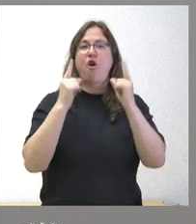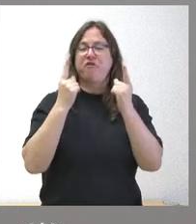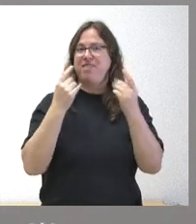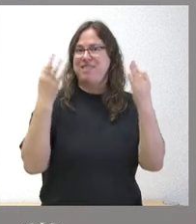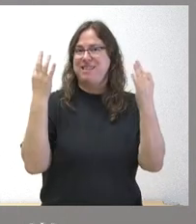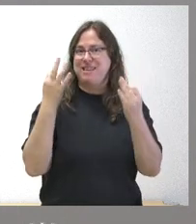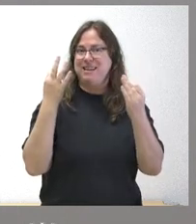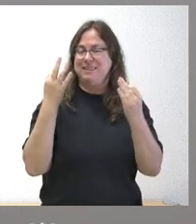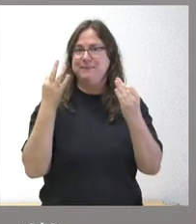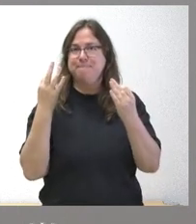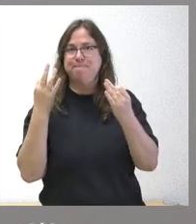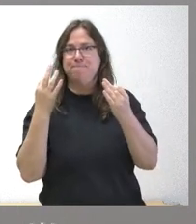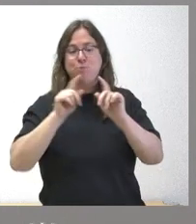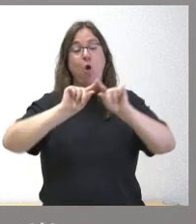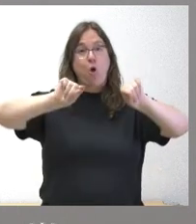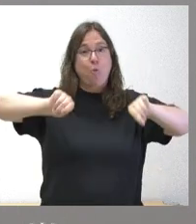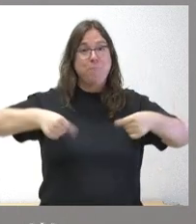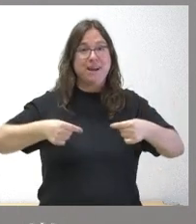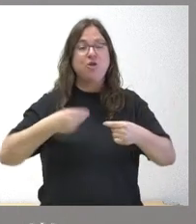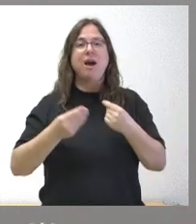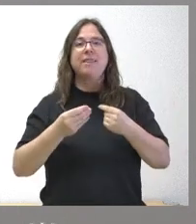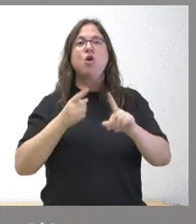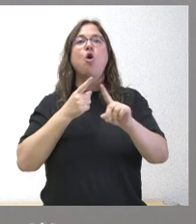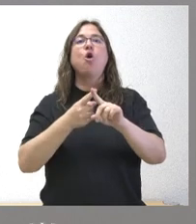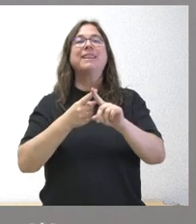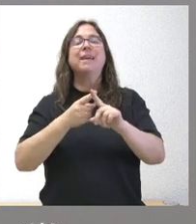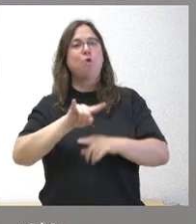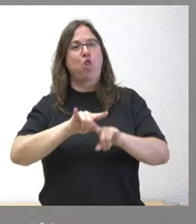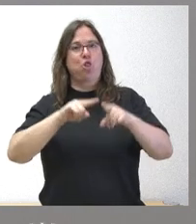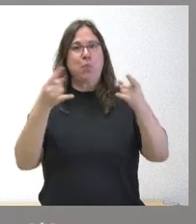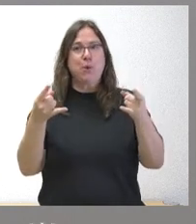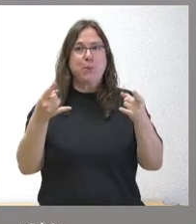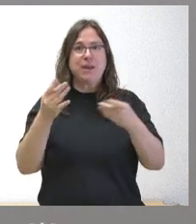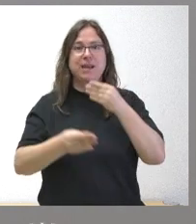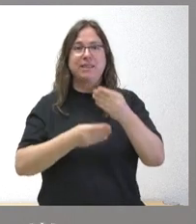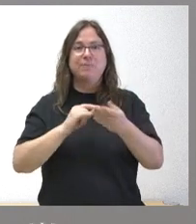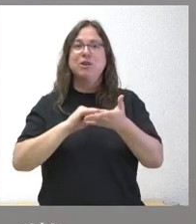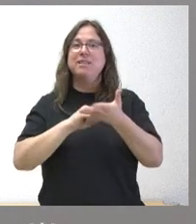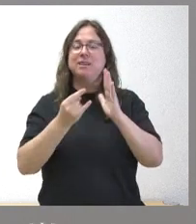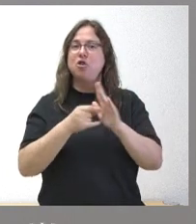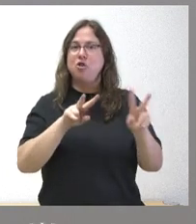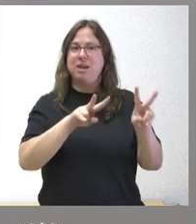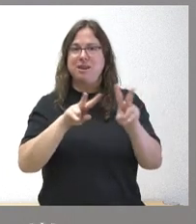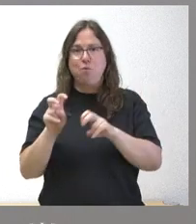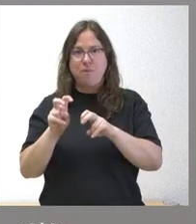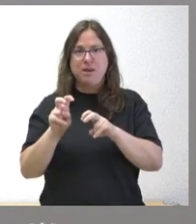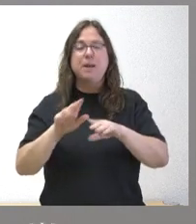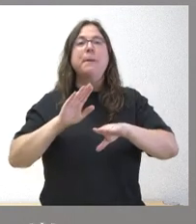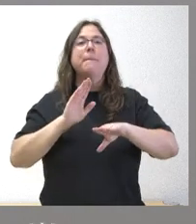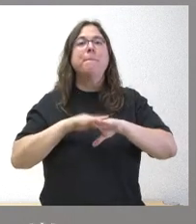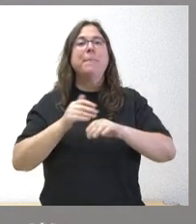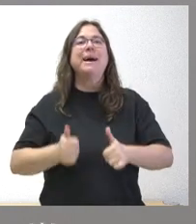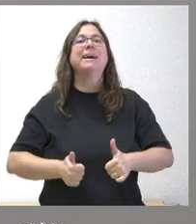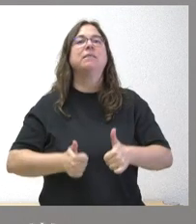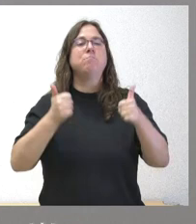y se intenta el doble objetivo de incorporar nuevas tecnologías innovadoras y emergentes para aumentar la